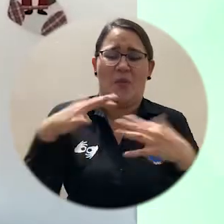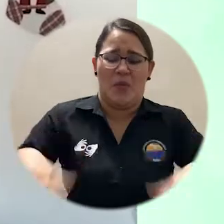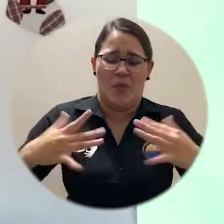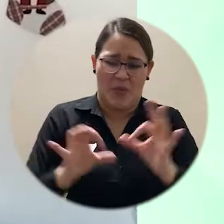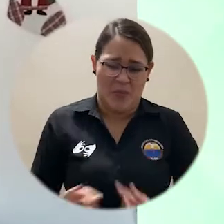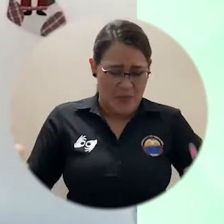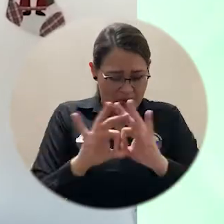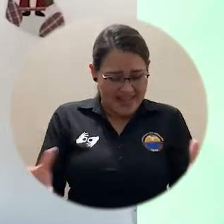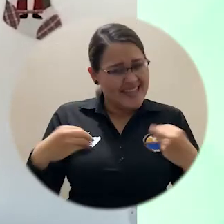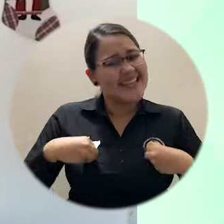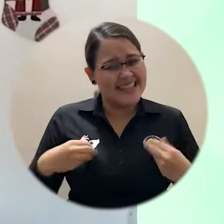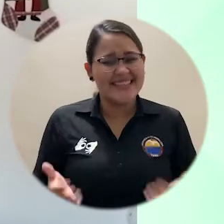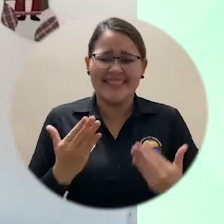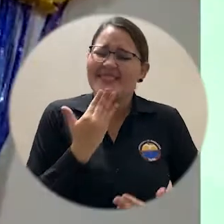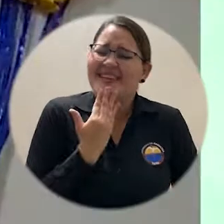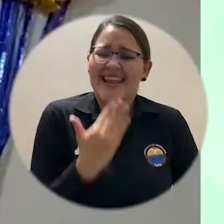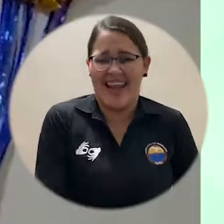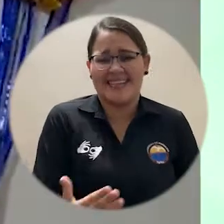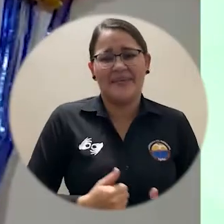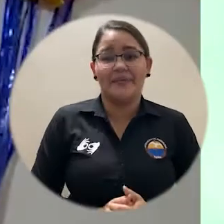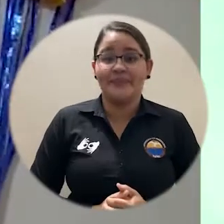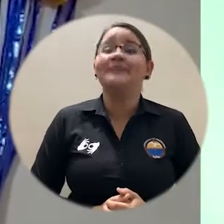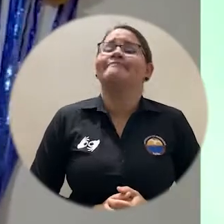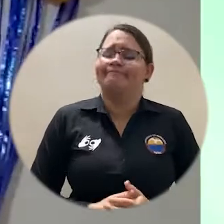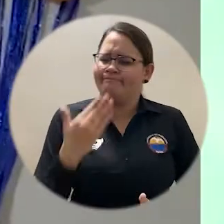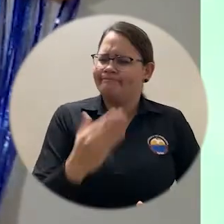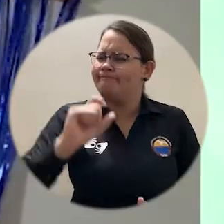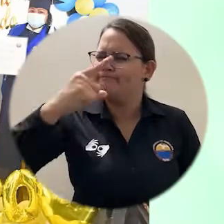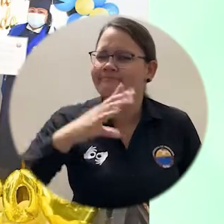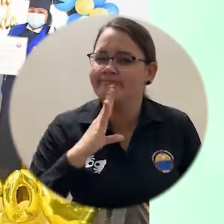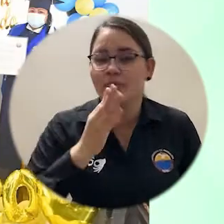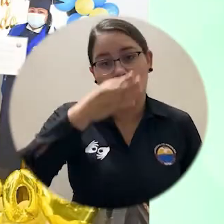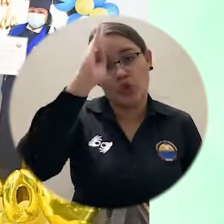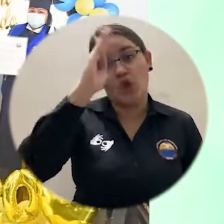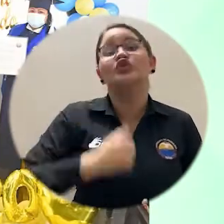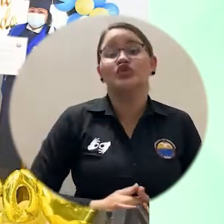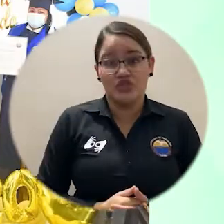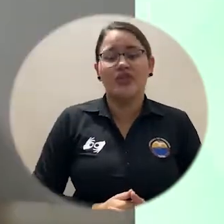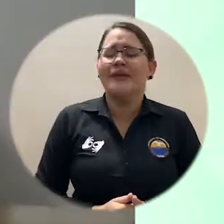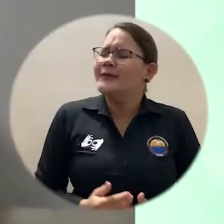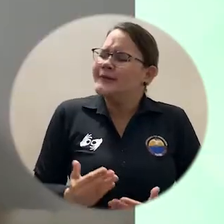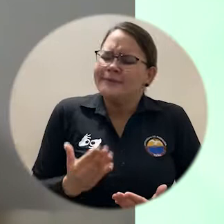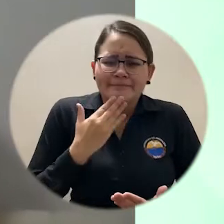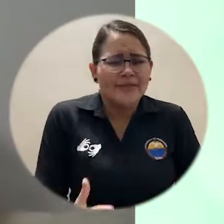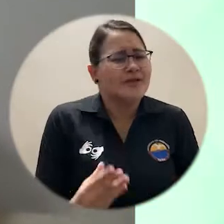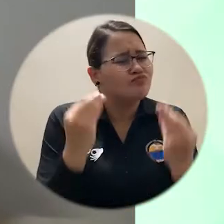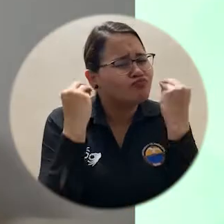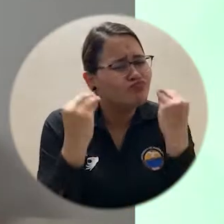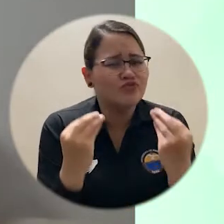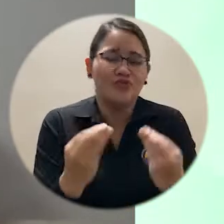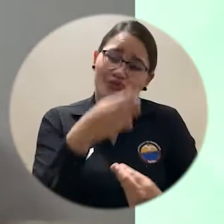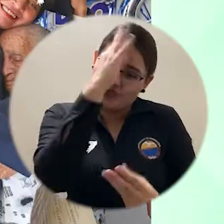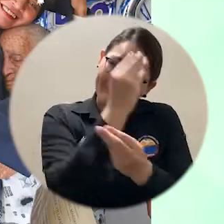una meta importante para cada uno de nosotros. Le damos gracias primeramente a Dios por este título obtenido. Muchas gracias